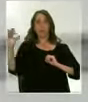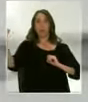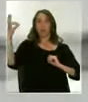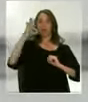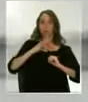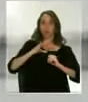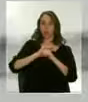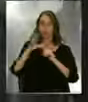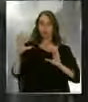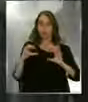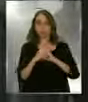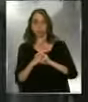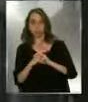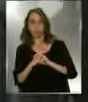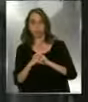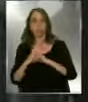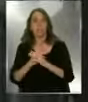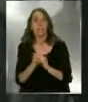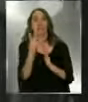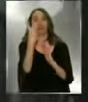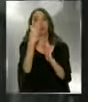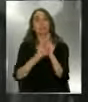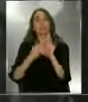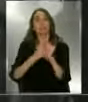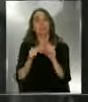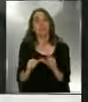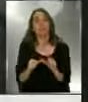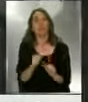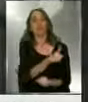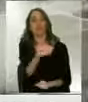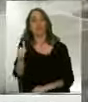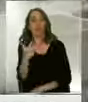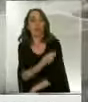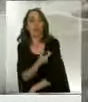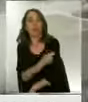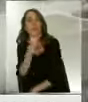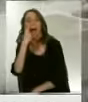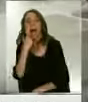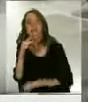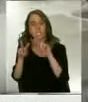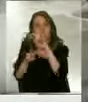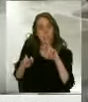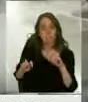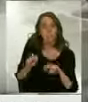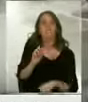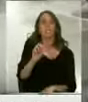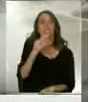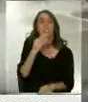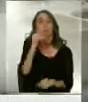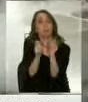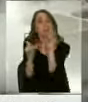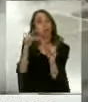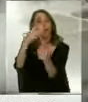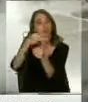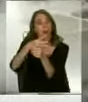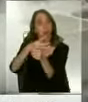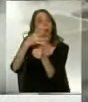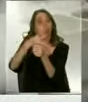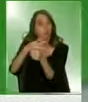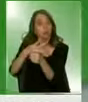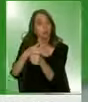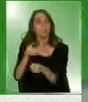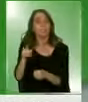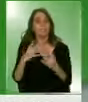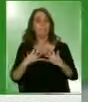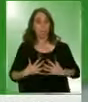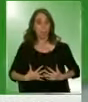menos tres meses. En todos los voluntarios testeados, incluyendo adultos mayores. También es importante decir que esta respuesta